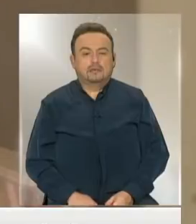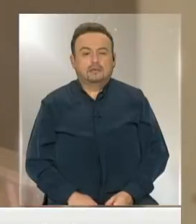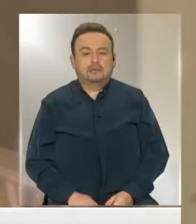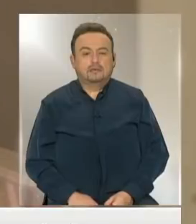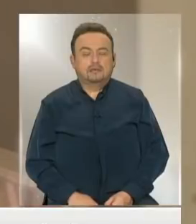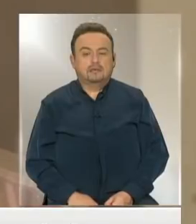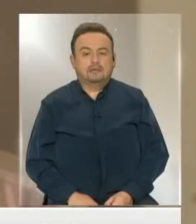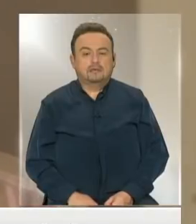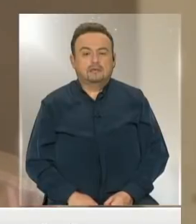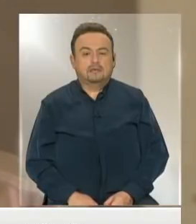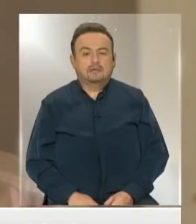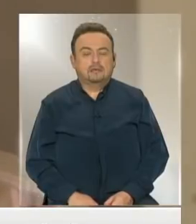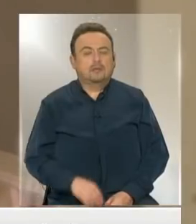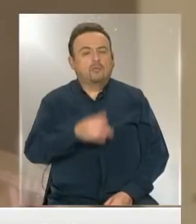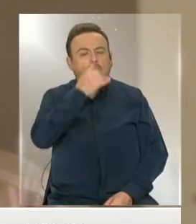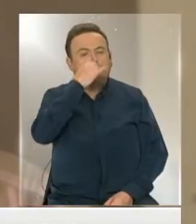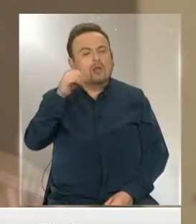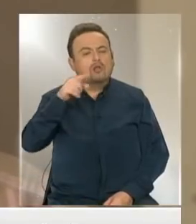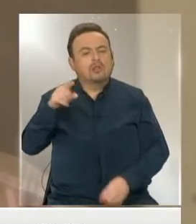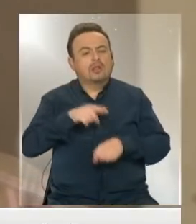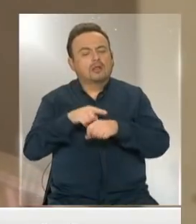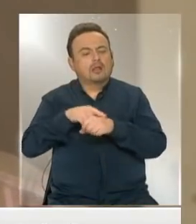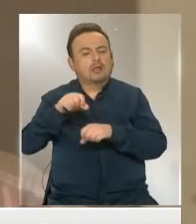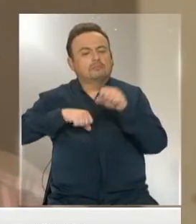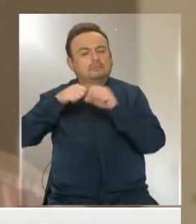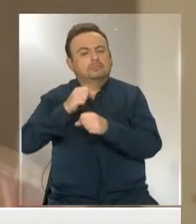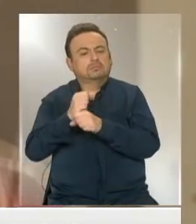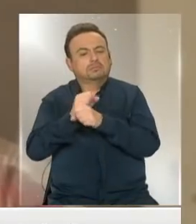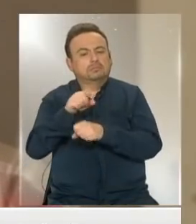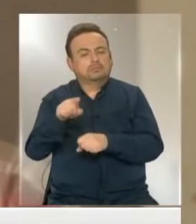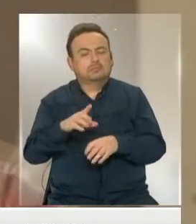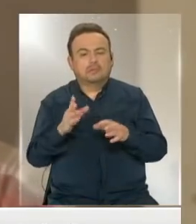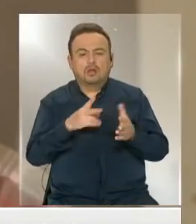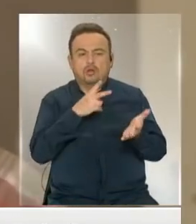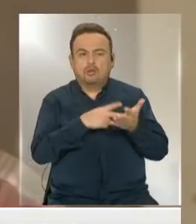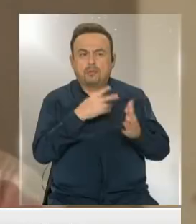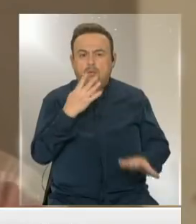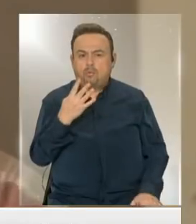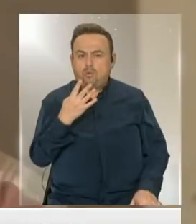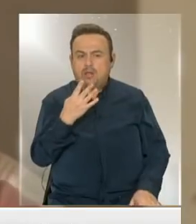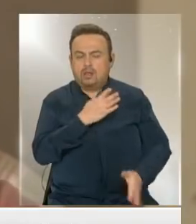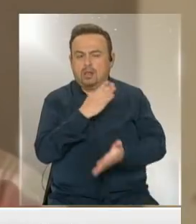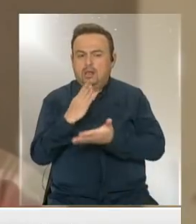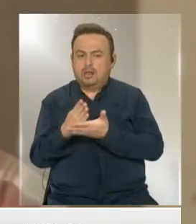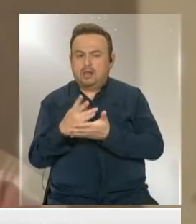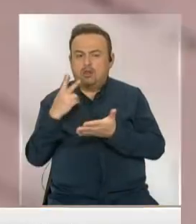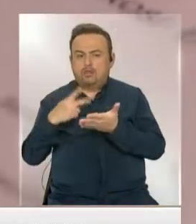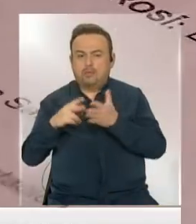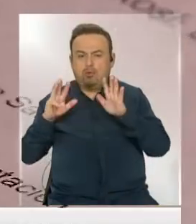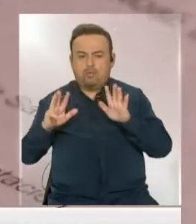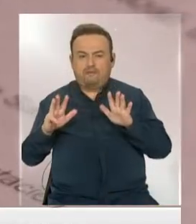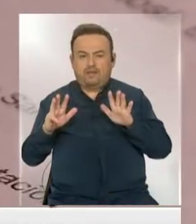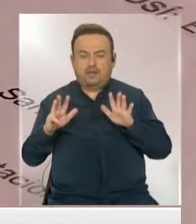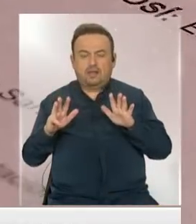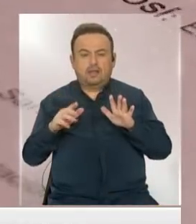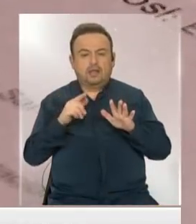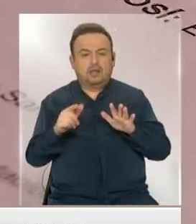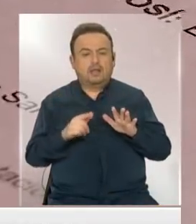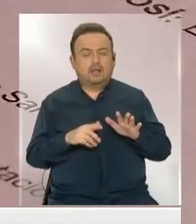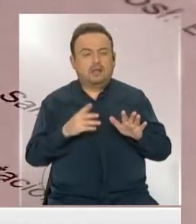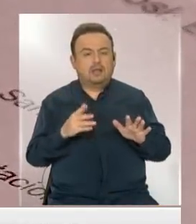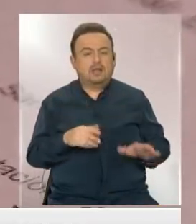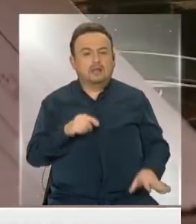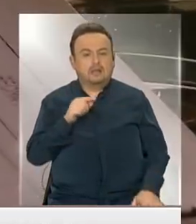¿Cuánto tiempo trabajaste en esa empresa? Desde el 2004 hasta el 2009. 2006 al